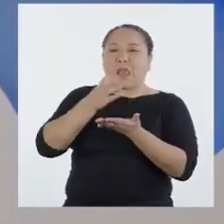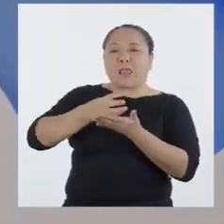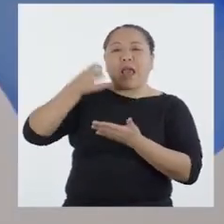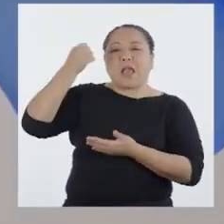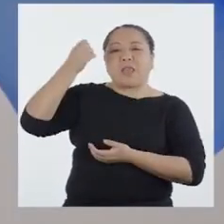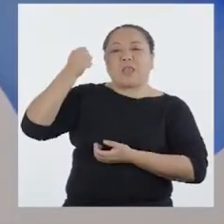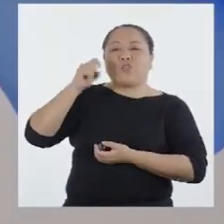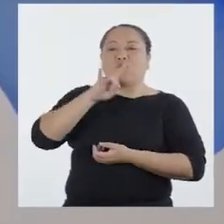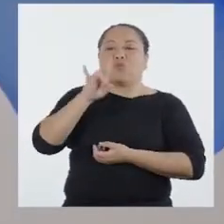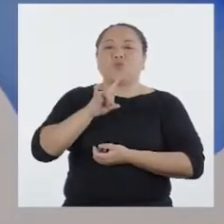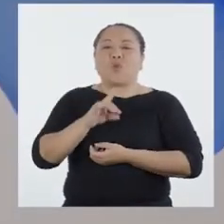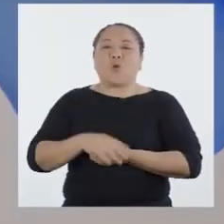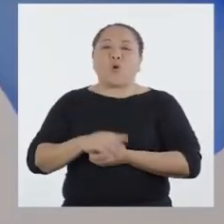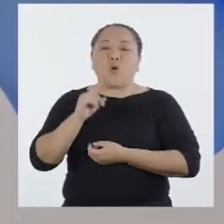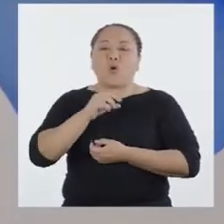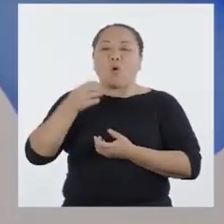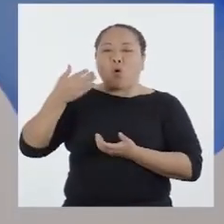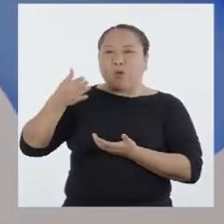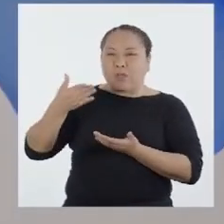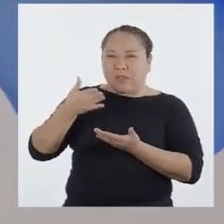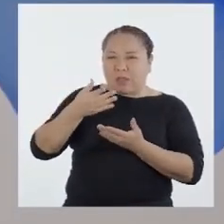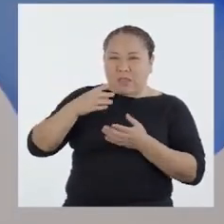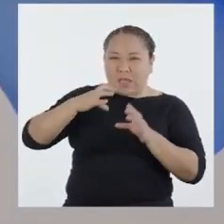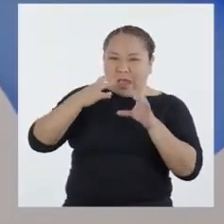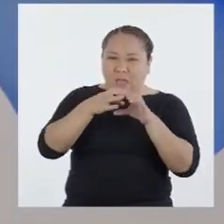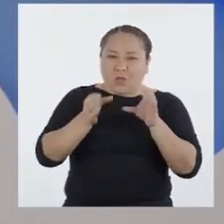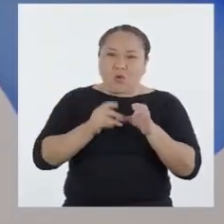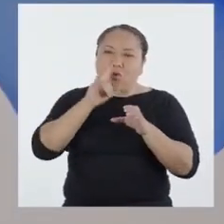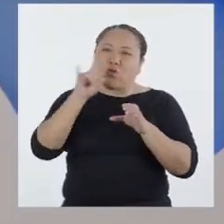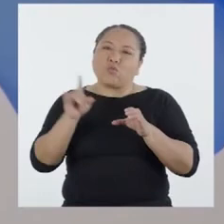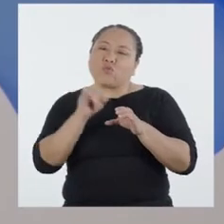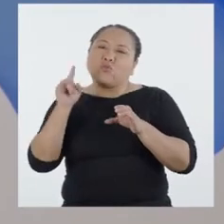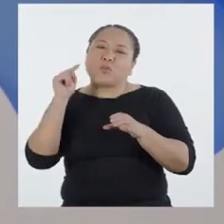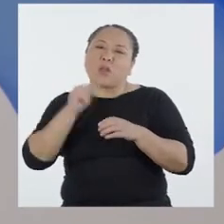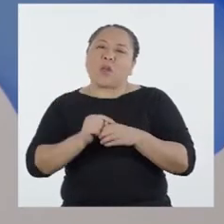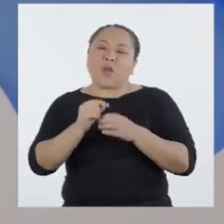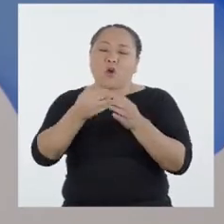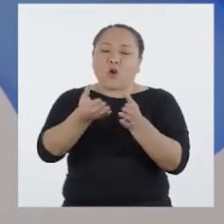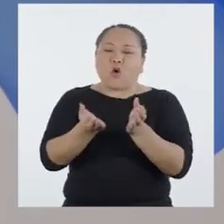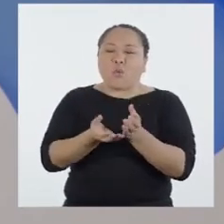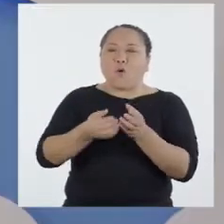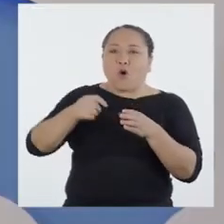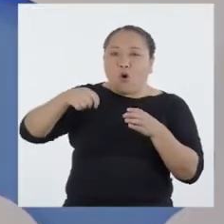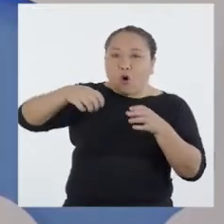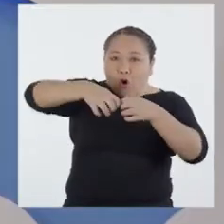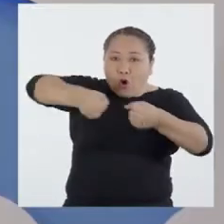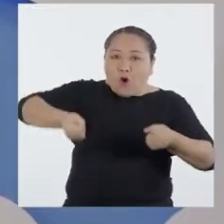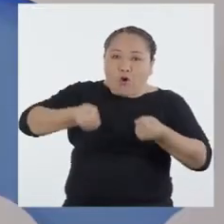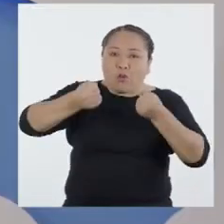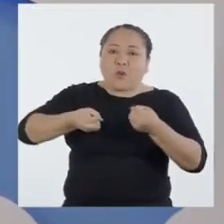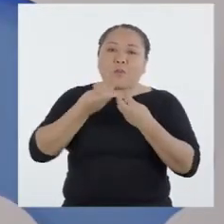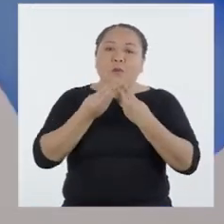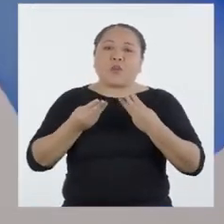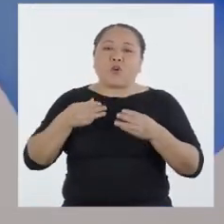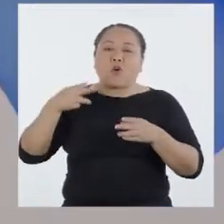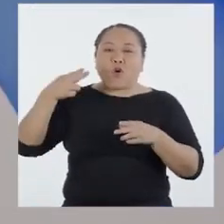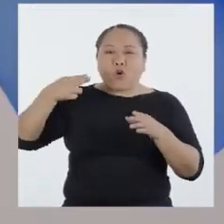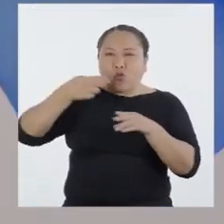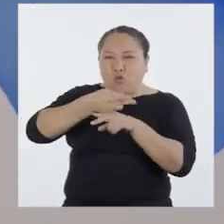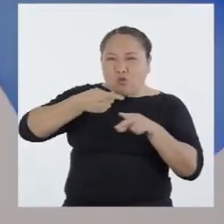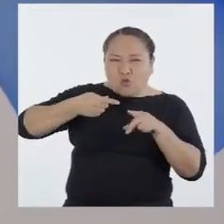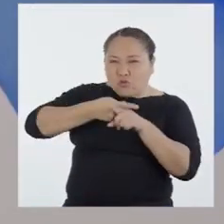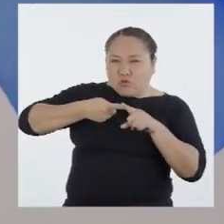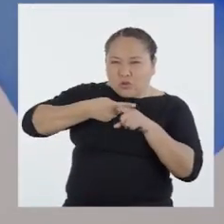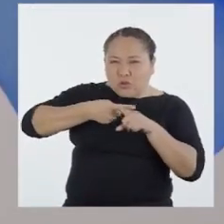lata de leche usada o una lata de atún, que será usada a manera de olla. Ahora las herramientas. Un